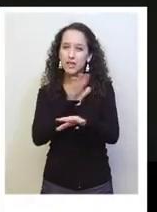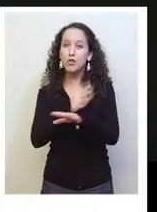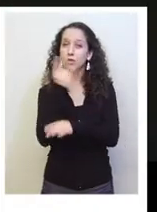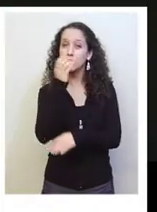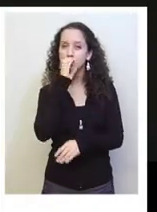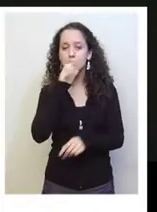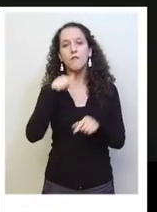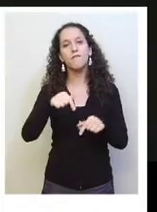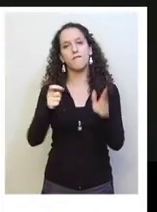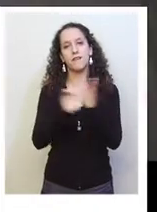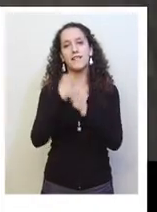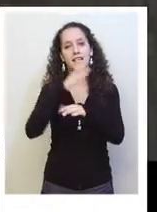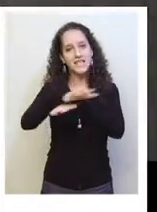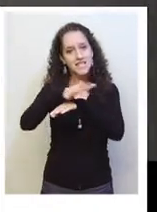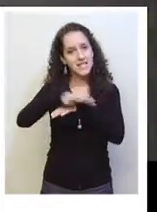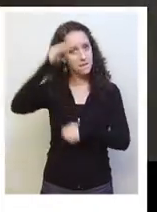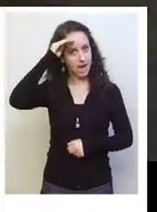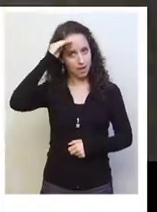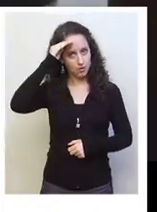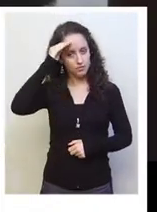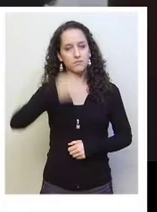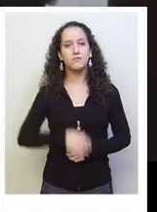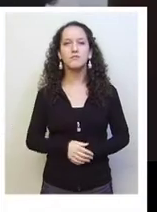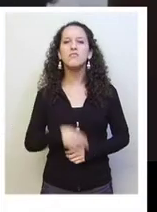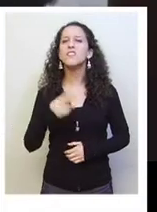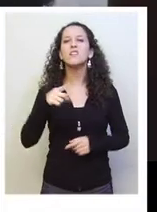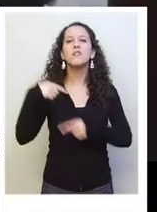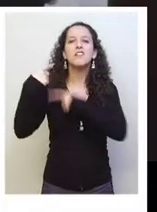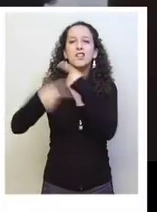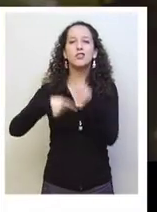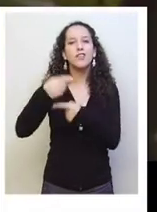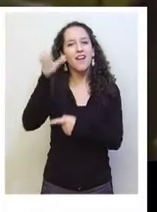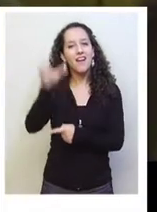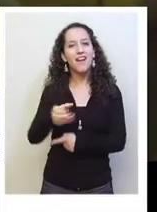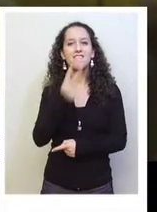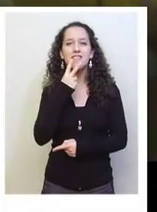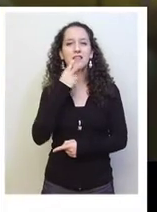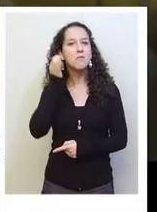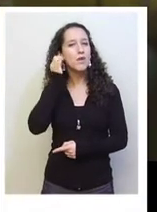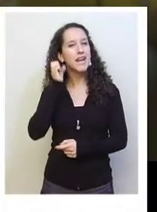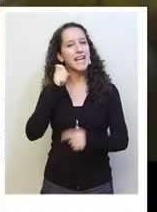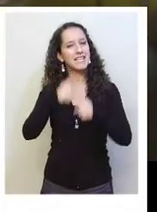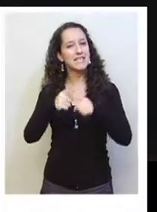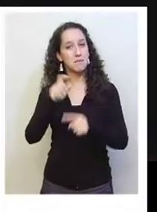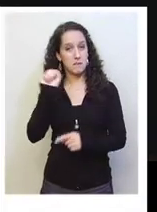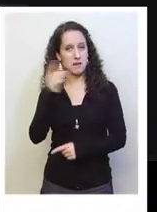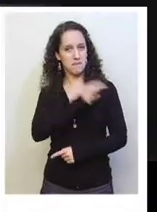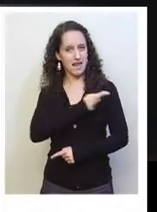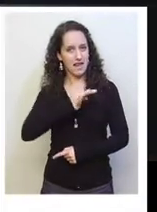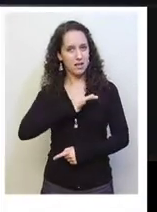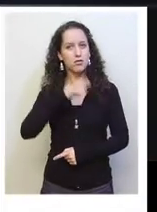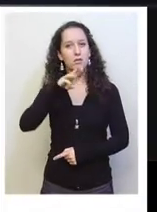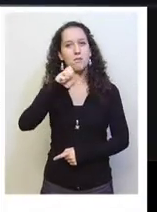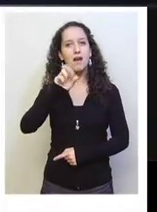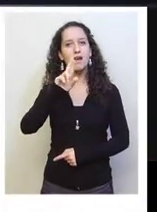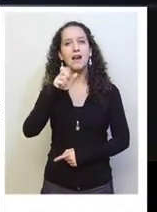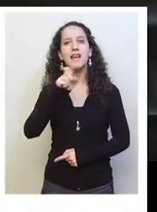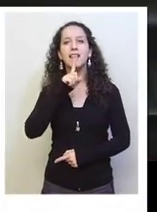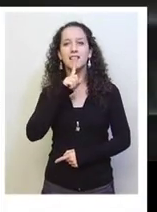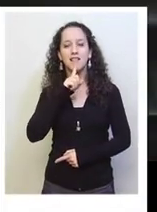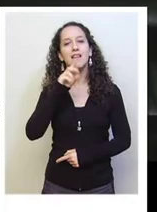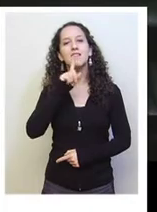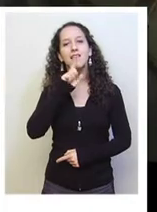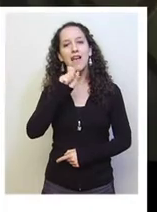del Teatro Universidad de Concepción este 15 de mayo. Se trata de un relato biográfico sobre la vida de la ex primer